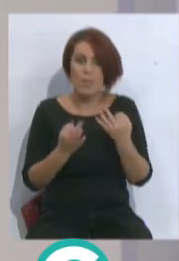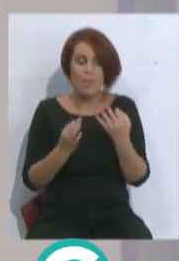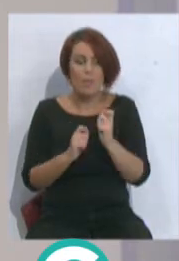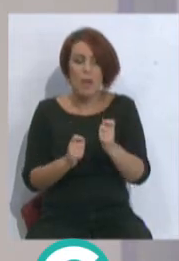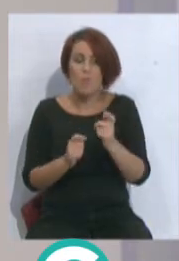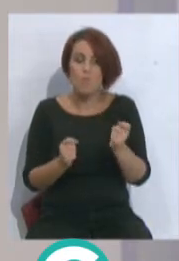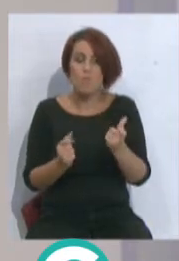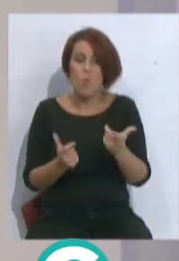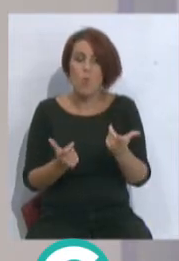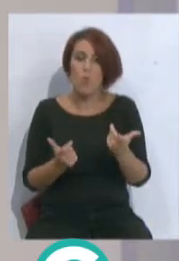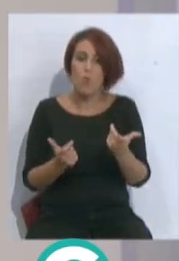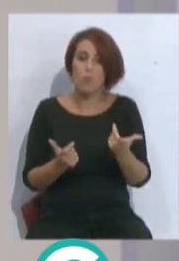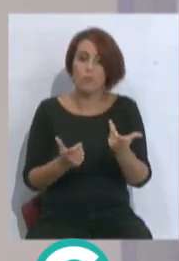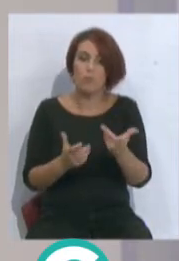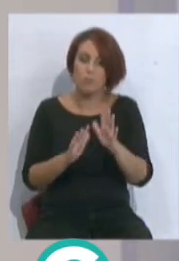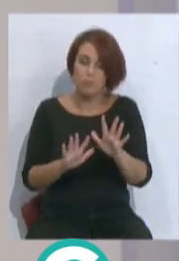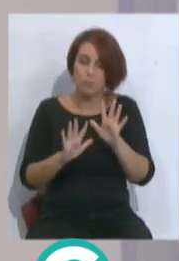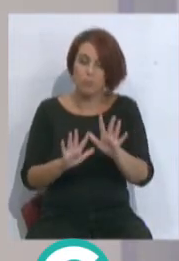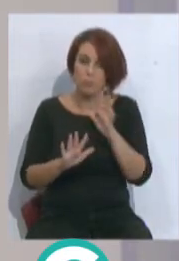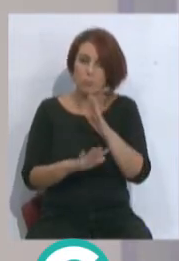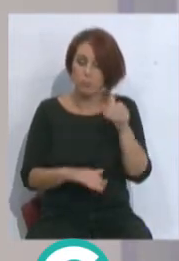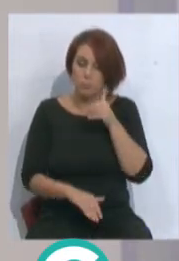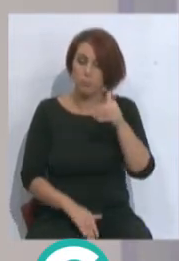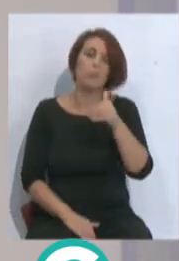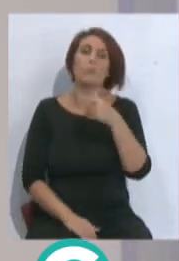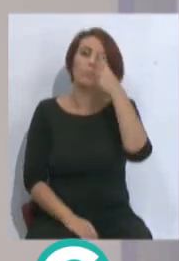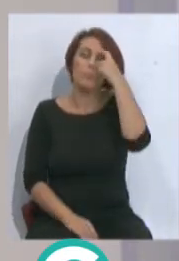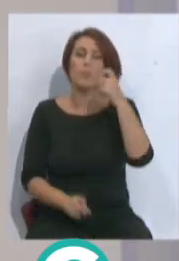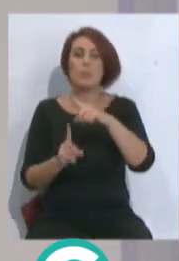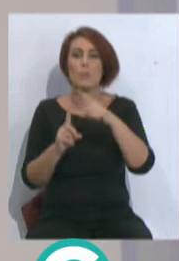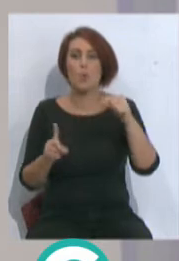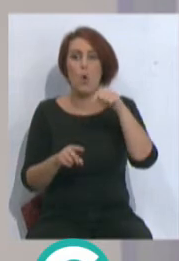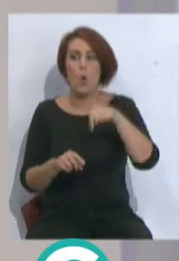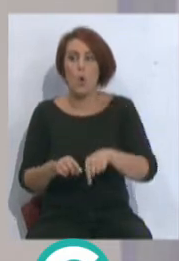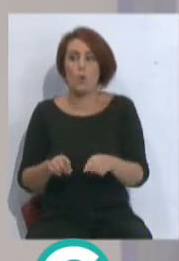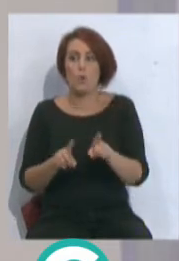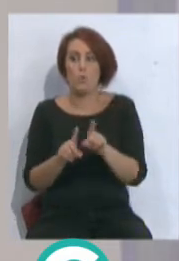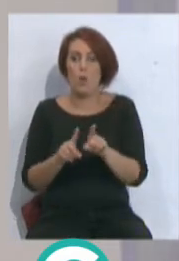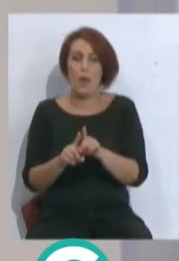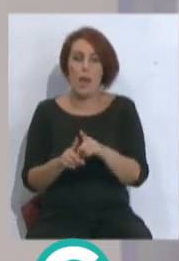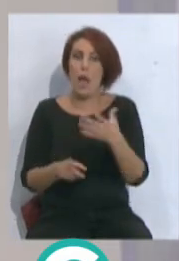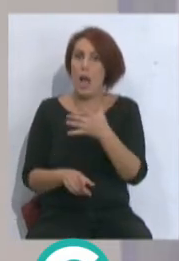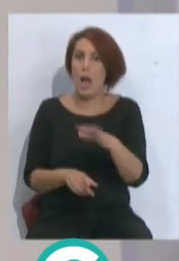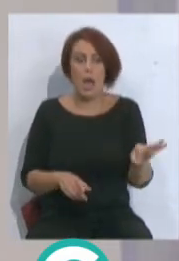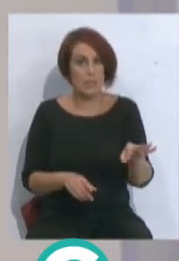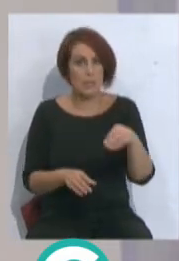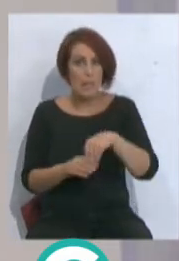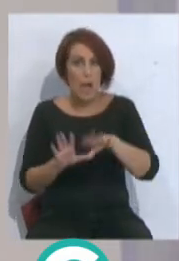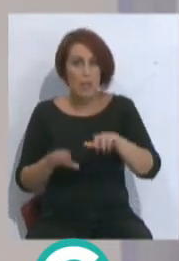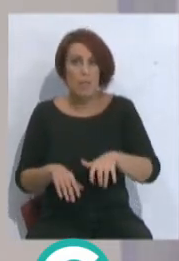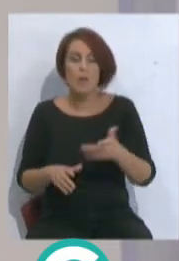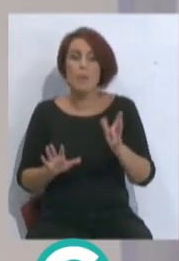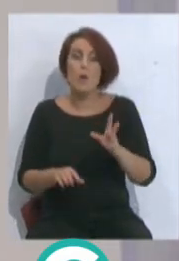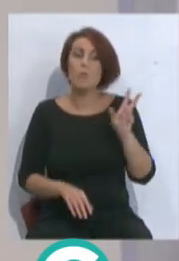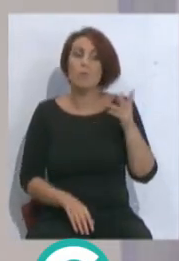de correa y darle un poquito de proyección. Recordamos que el Pacha Espino hoy está, que se sale, es un indiscutible del Cádiz, pero cuando vino